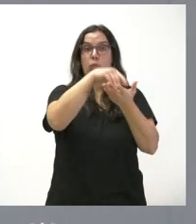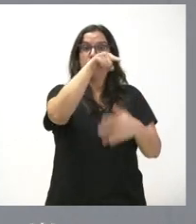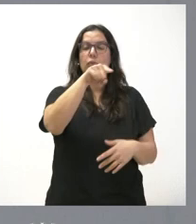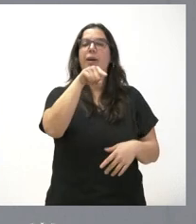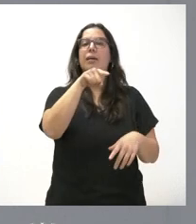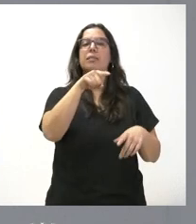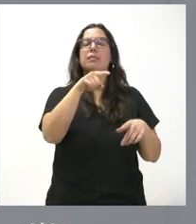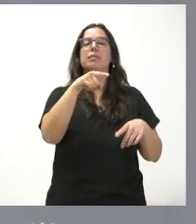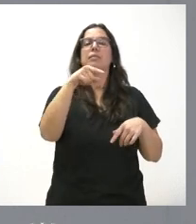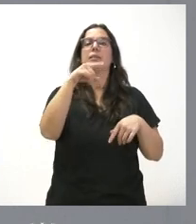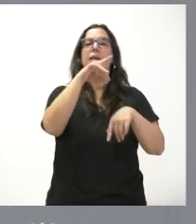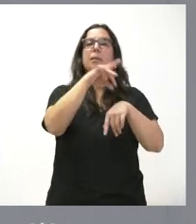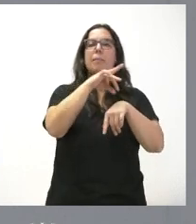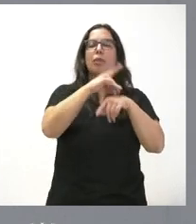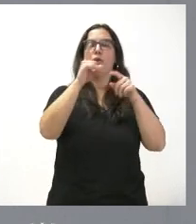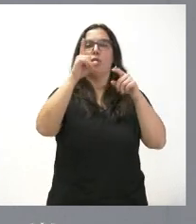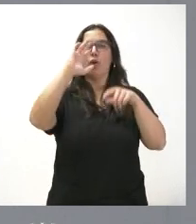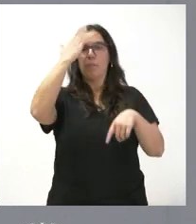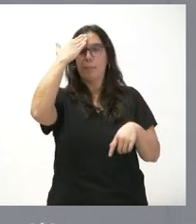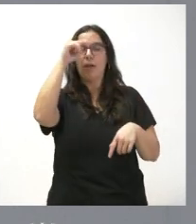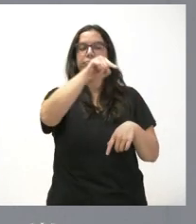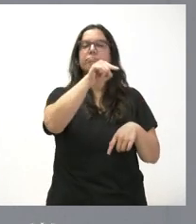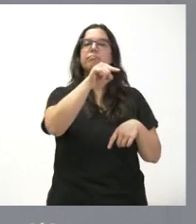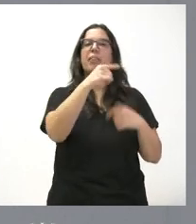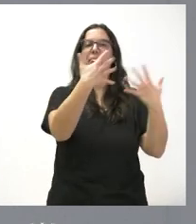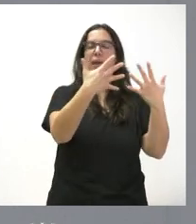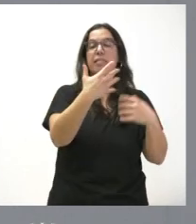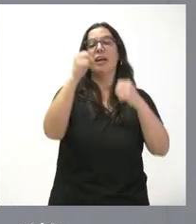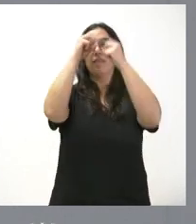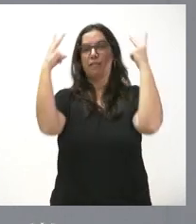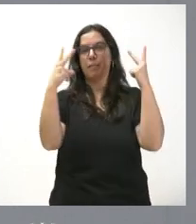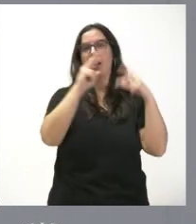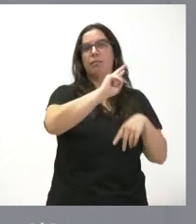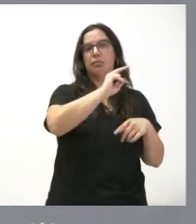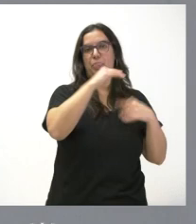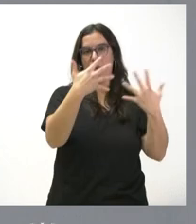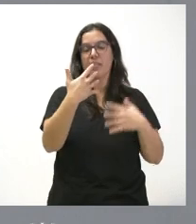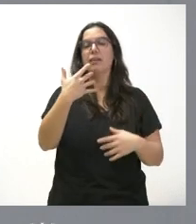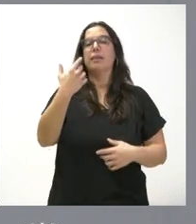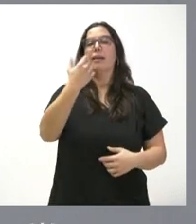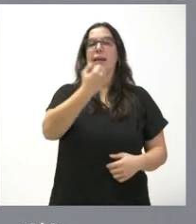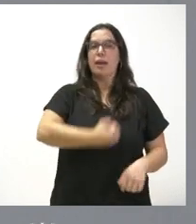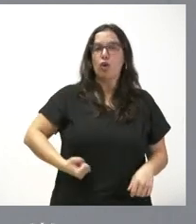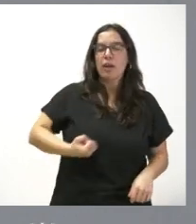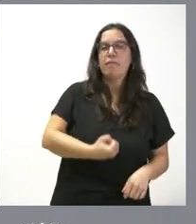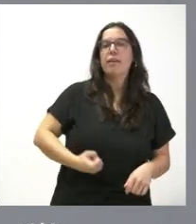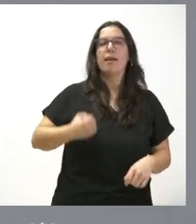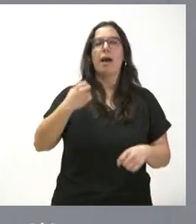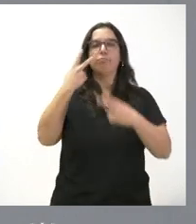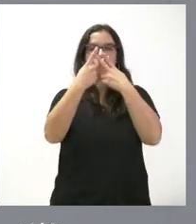consultas de atención primaria, con sus correspondientes consultas de enfermería, salas de ecografía, retinografía,